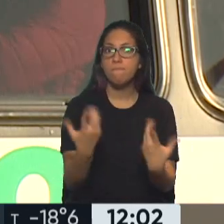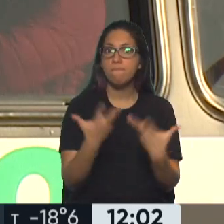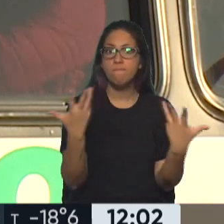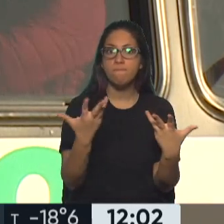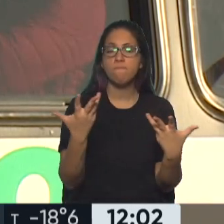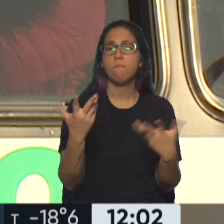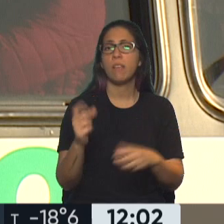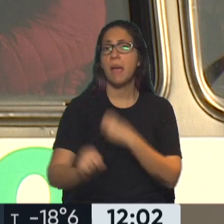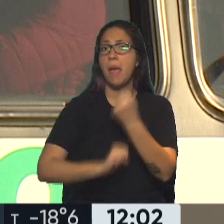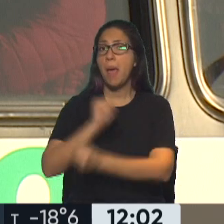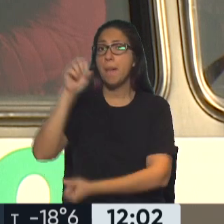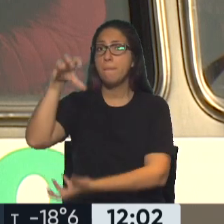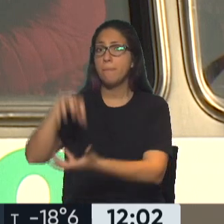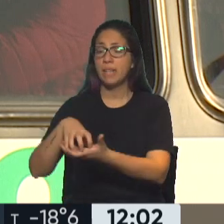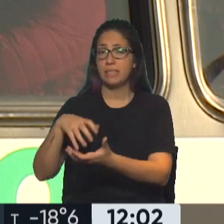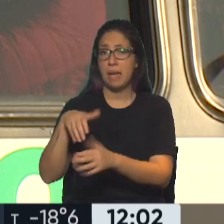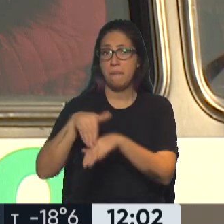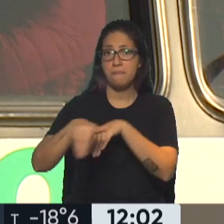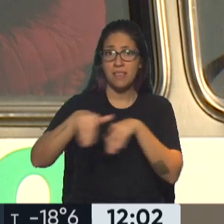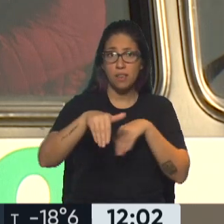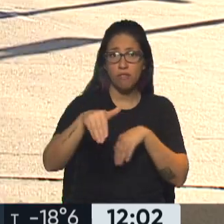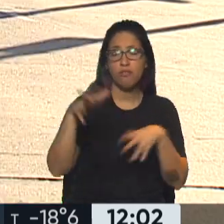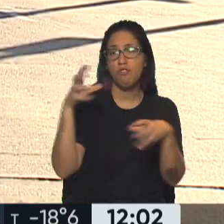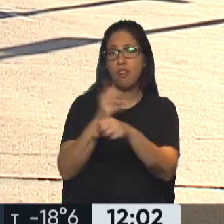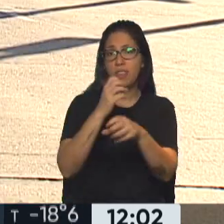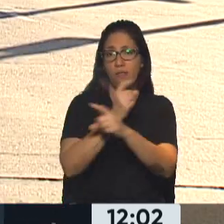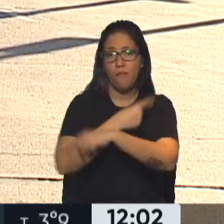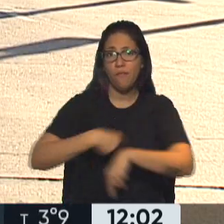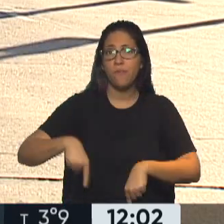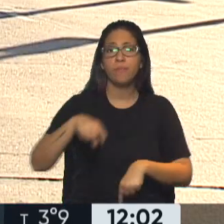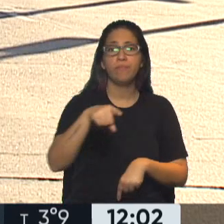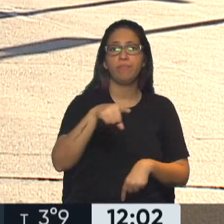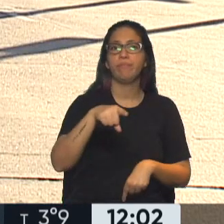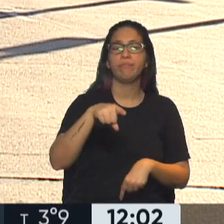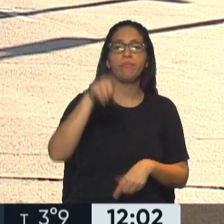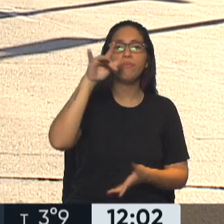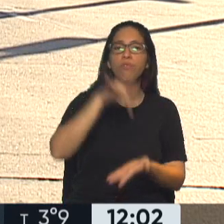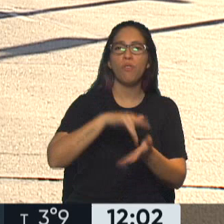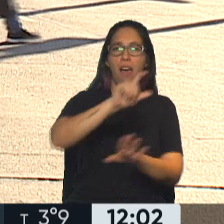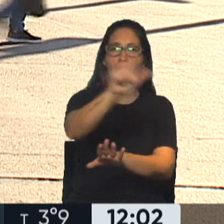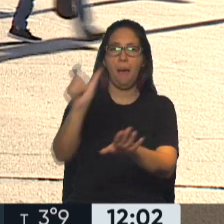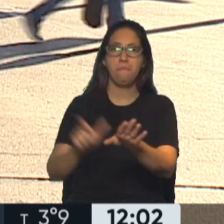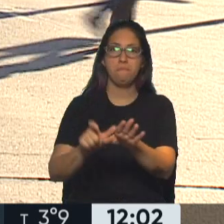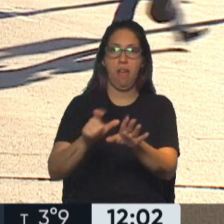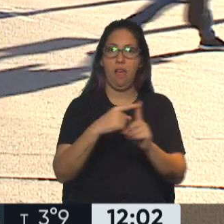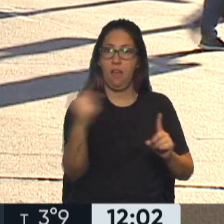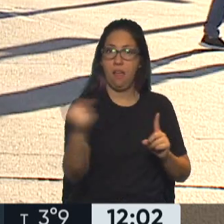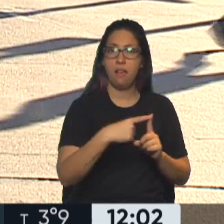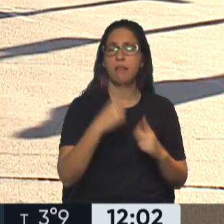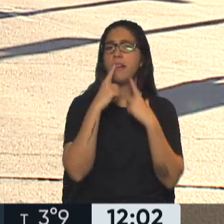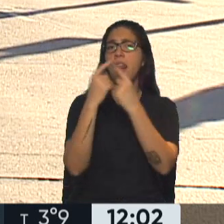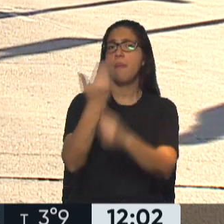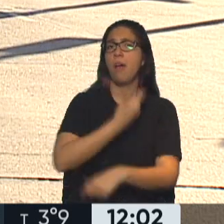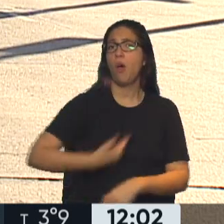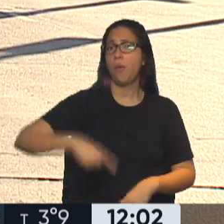los propietarios de las empresas de transporte en el área metropolitana, la medida de fuerza alcanza únicamente al área metropolitana, están reclamando que el Gobierno